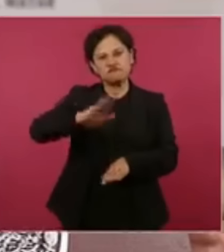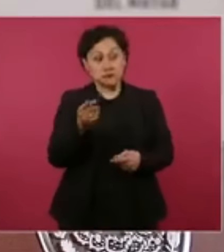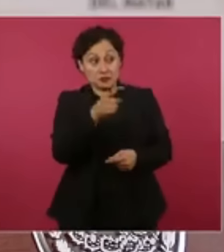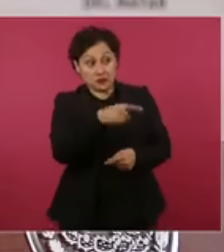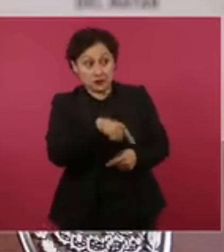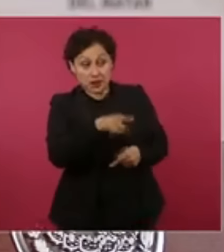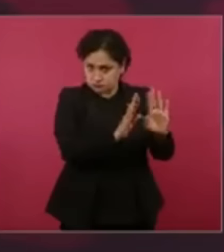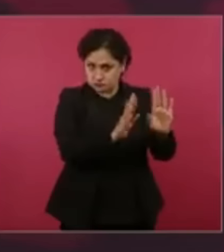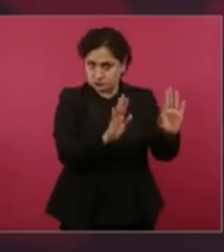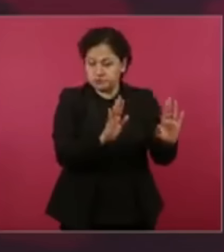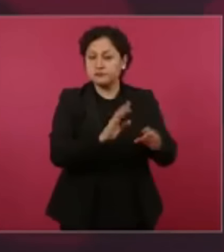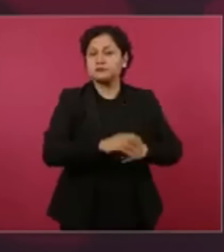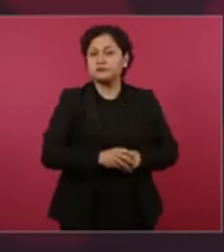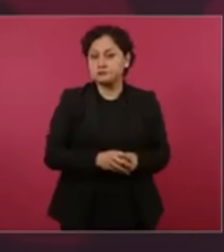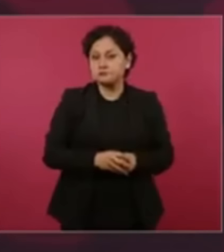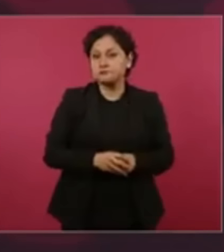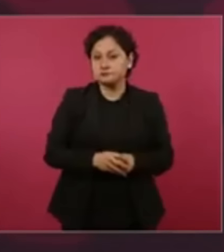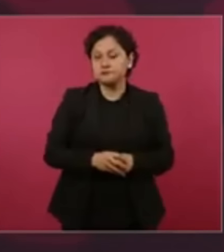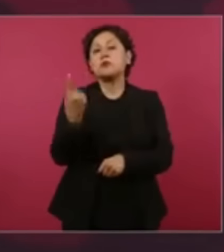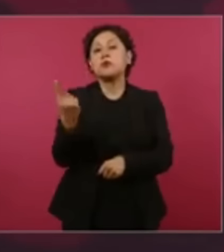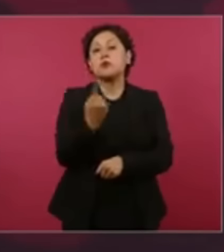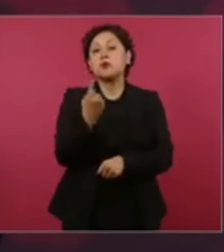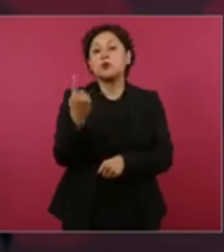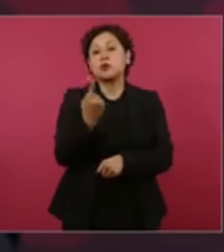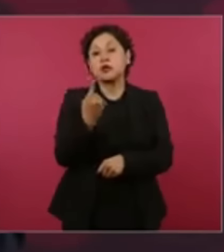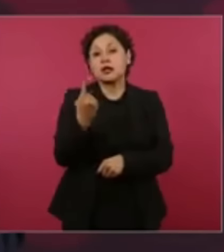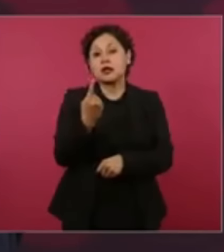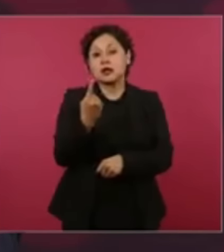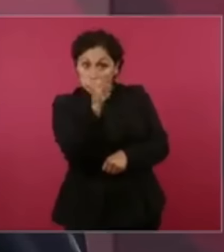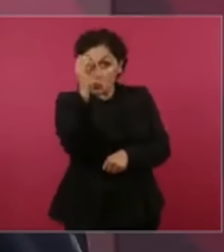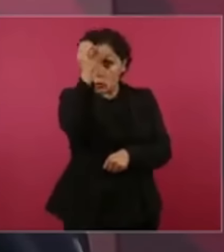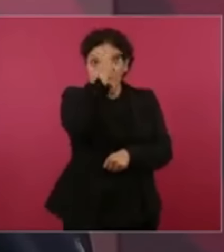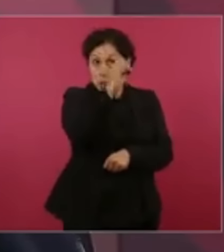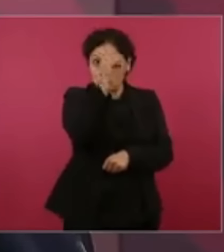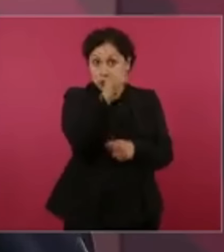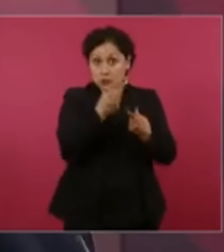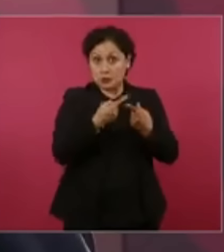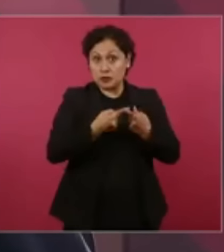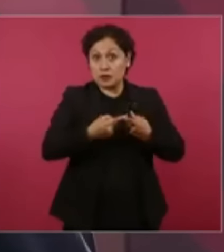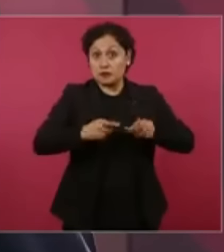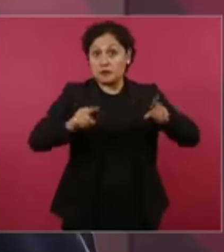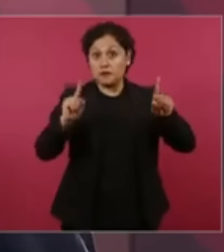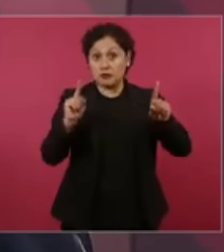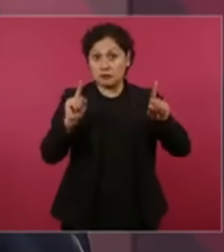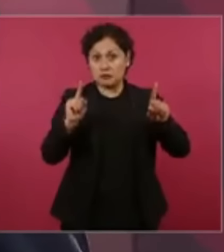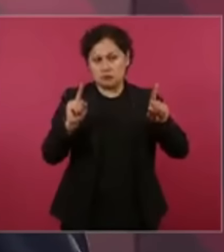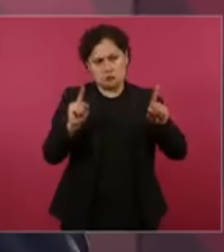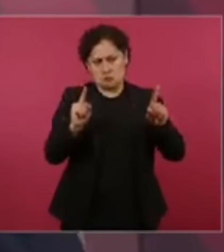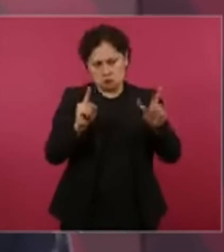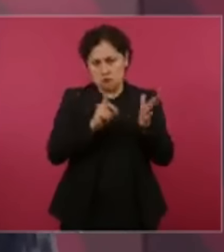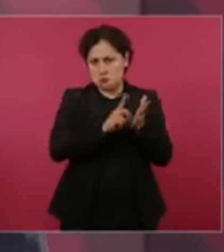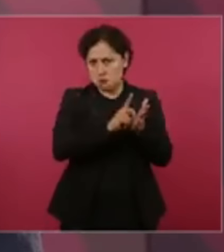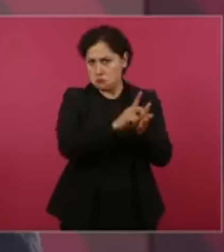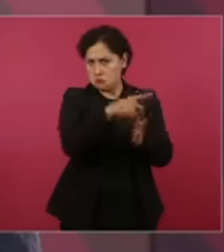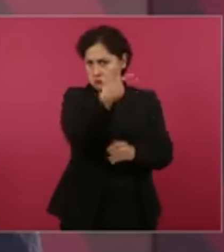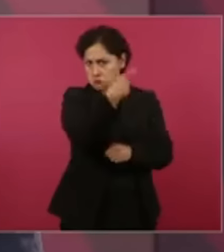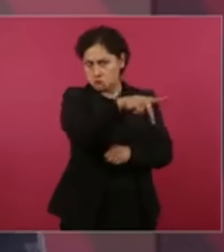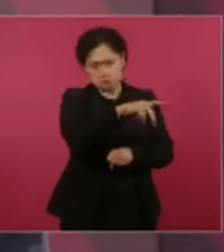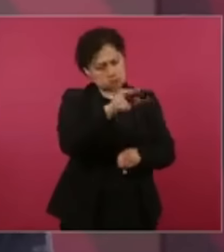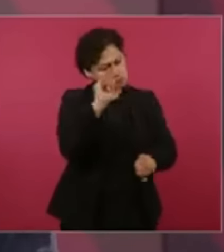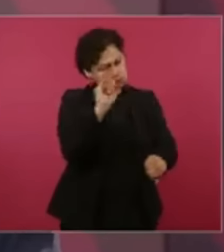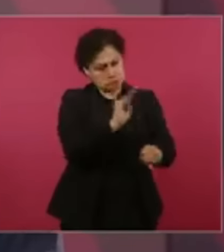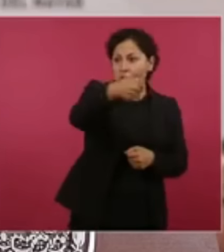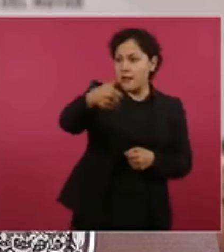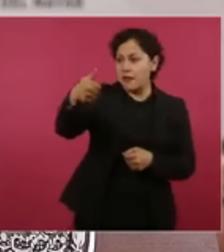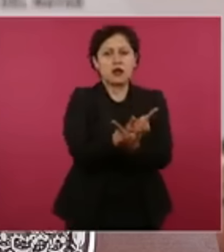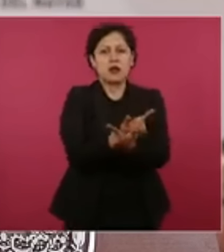los que están enojados, porque hay que respetar el derecho a disentir y garantizar las libertades. Eso es